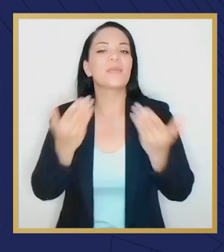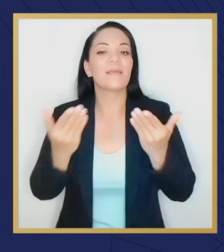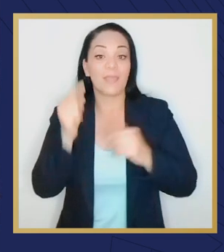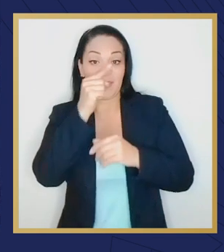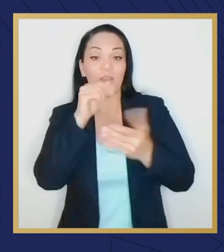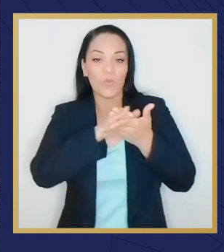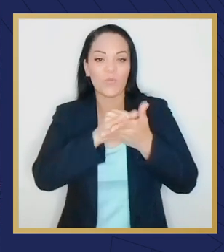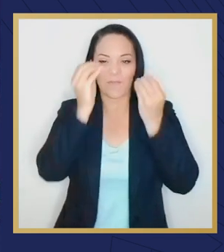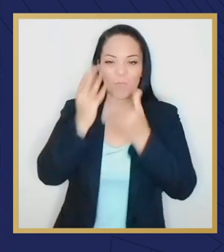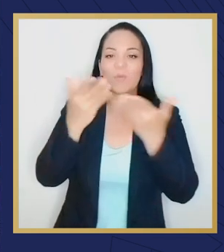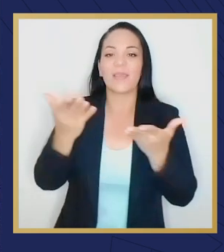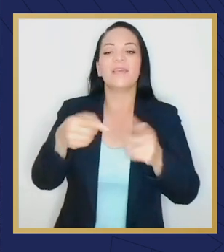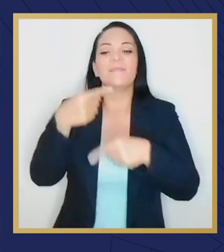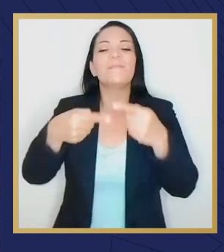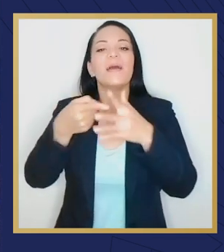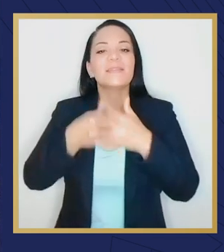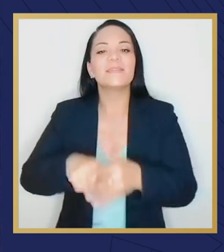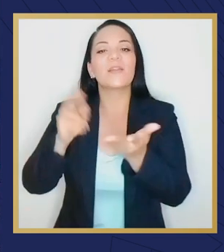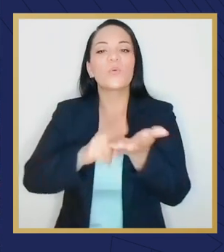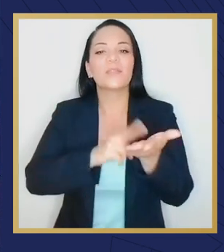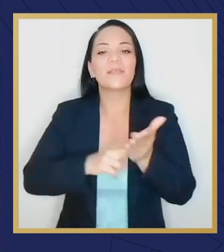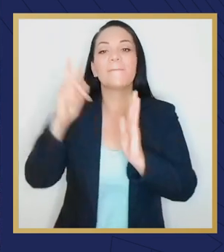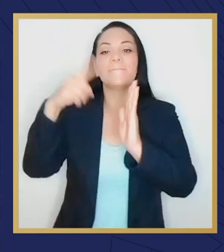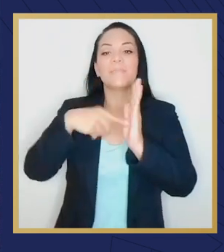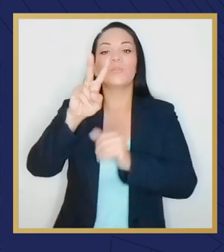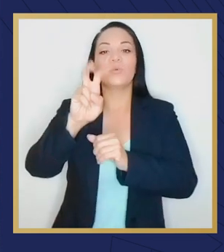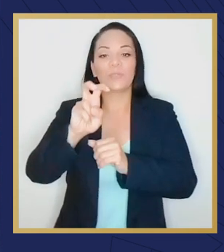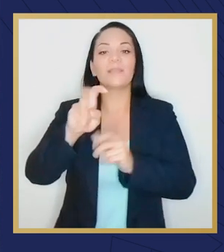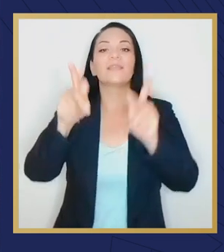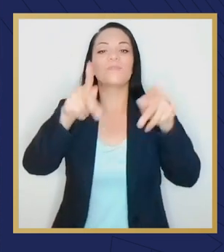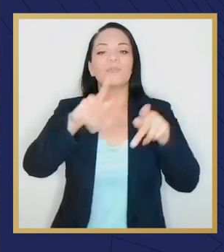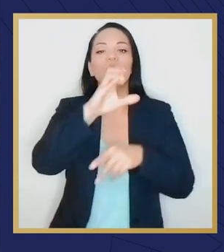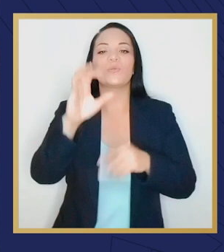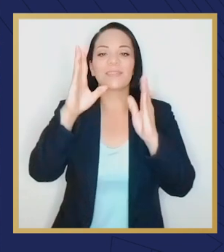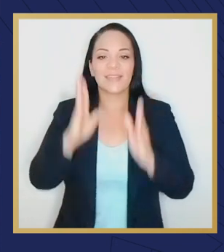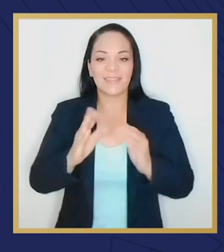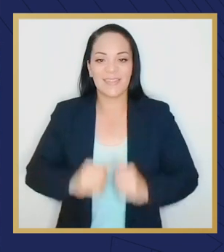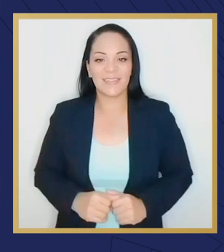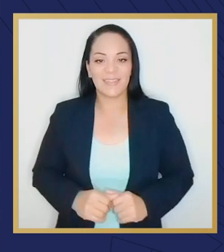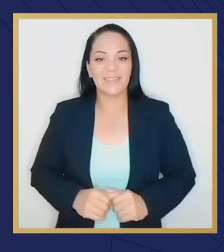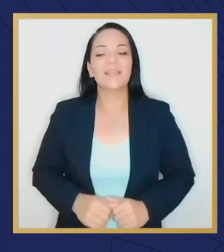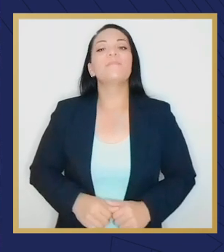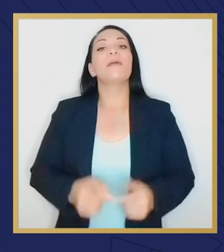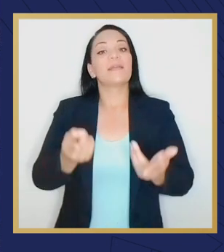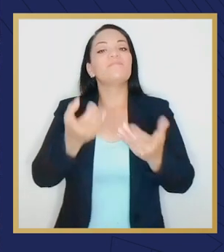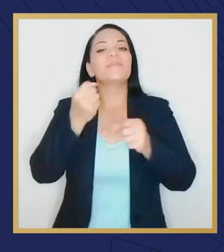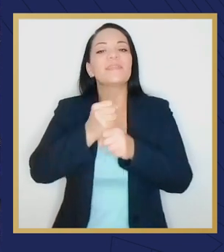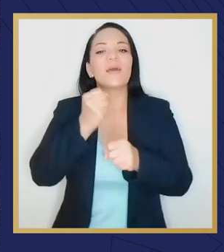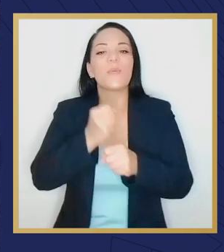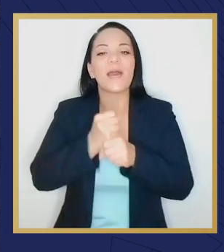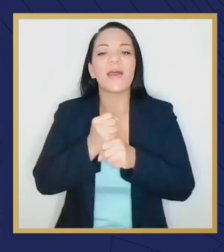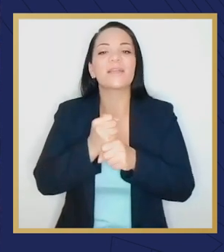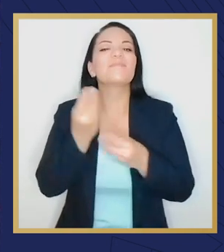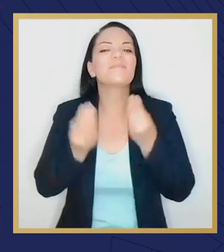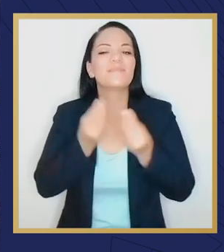el inicio de los procesos de contratación de 1,200 costarricenses para trabajar